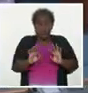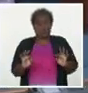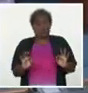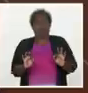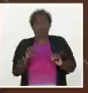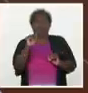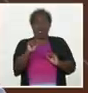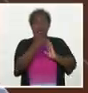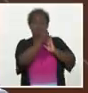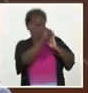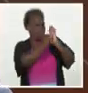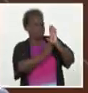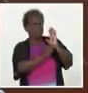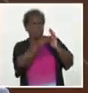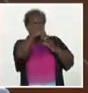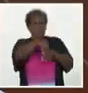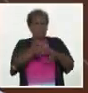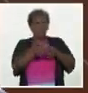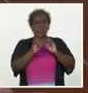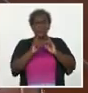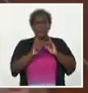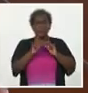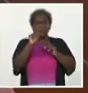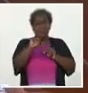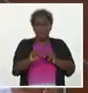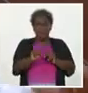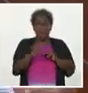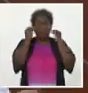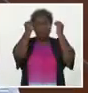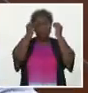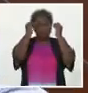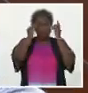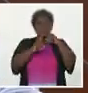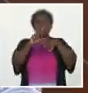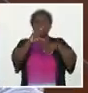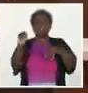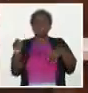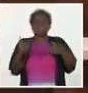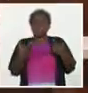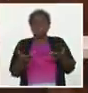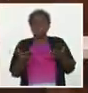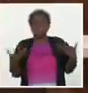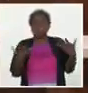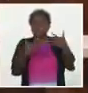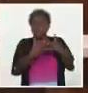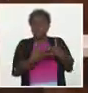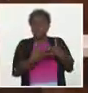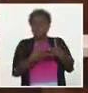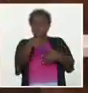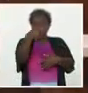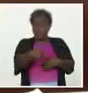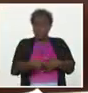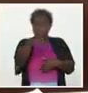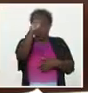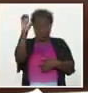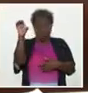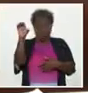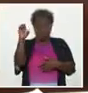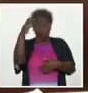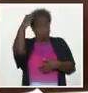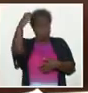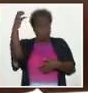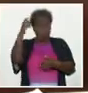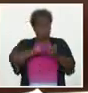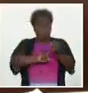de la reunión gubernamental se analizaron otros temas, como las relaciones del Tribunal Supremo Popular con los gobiernos provinciales,